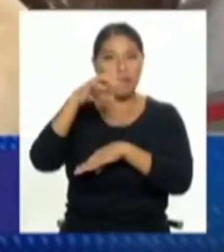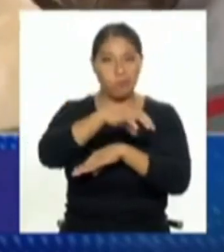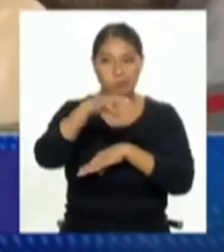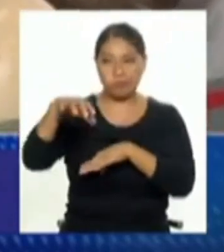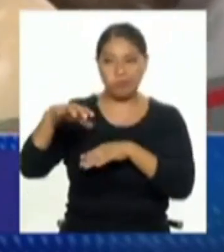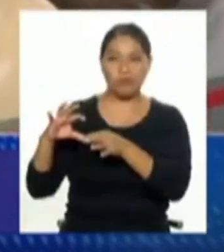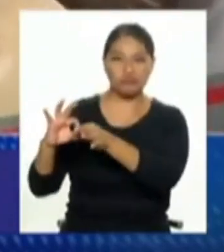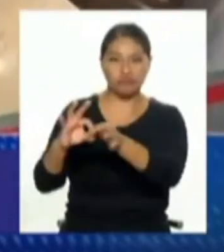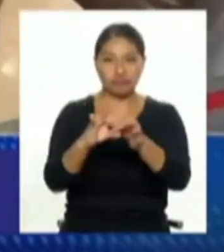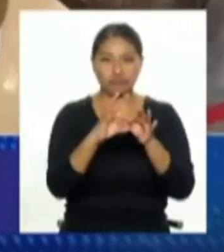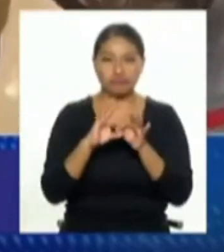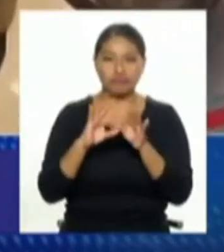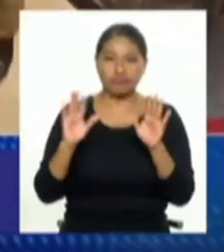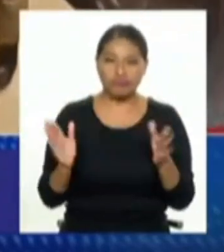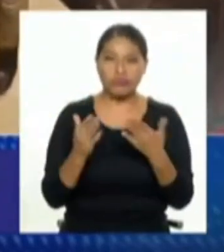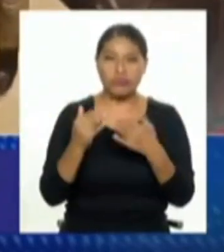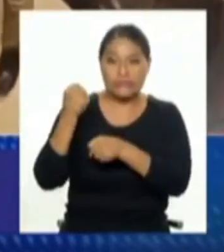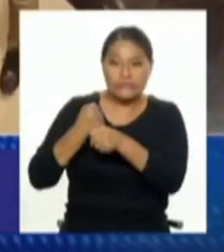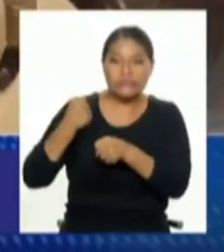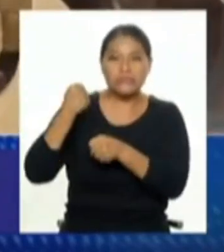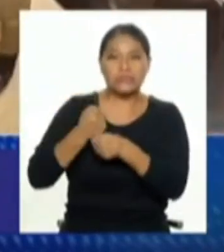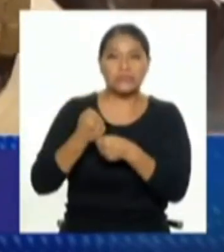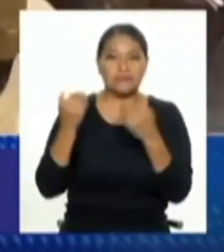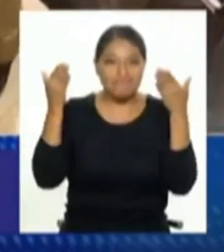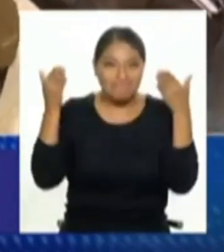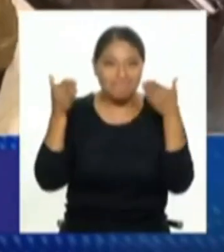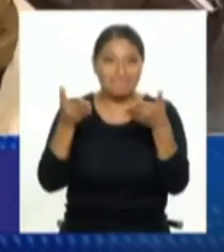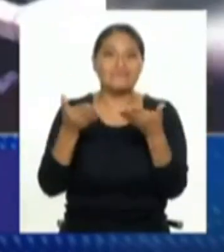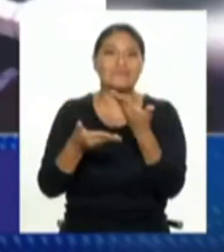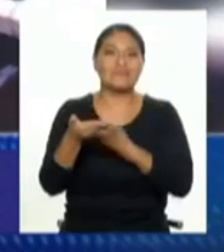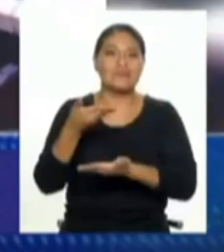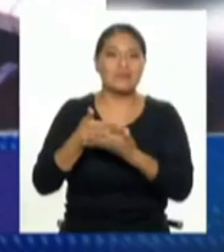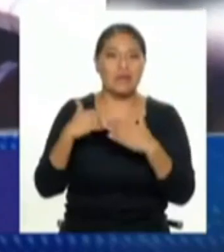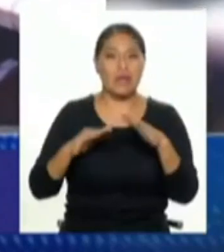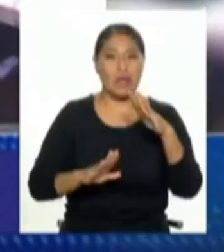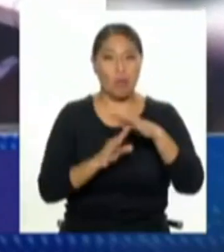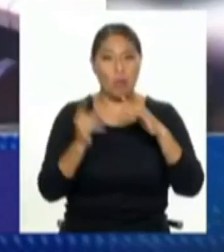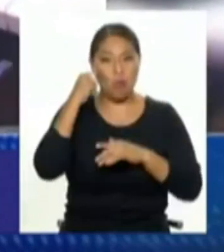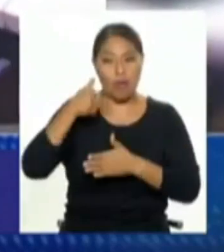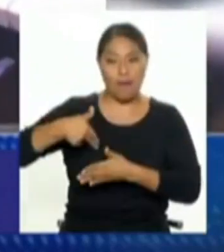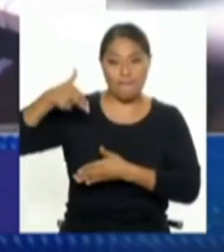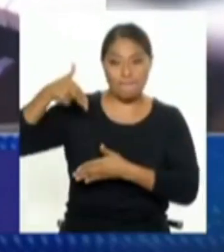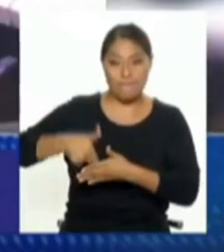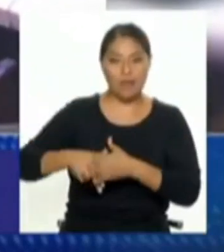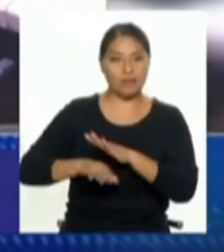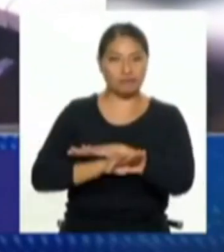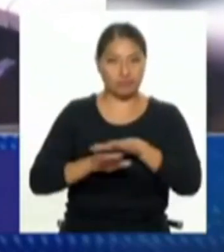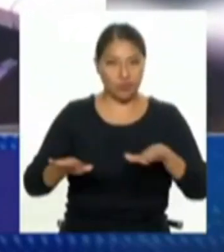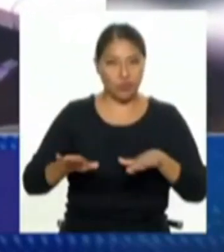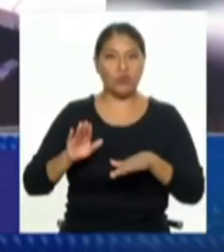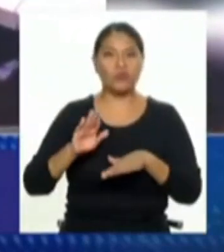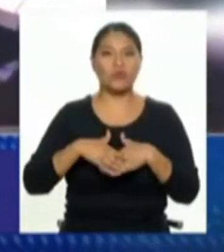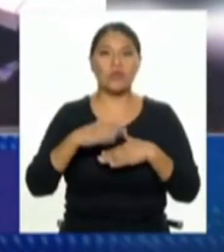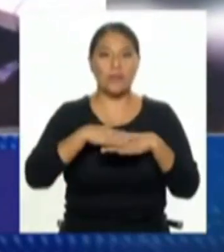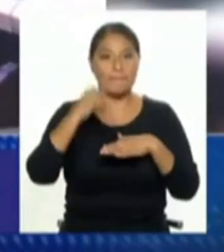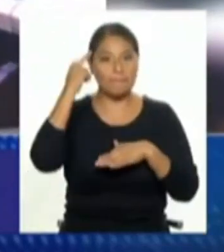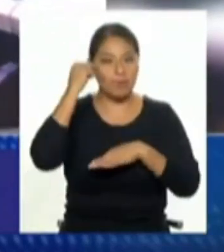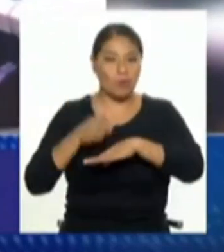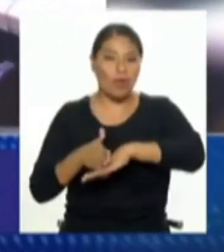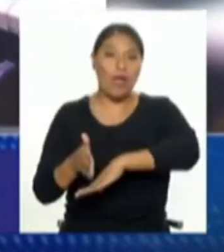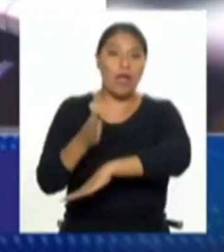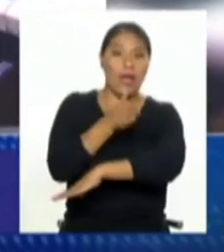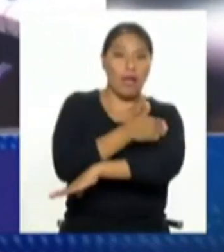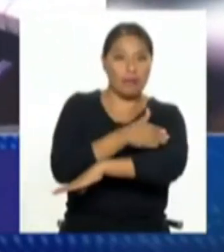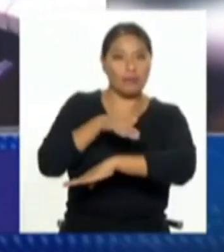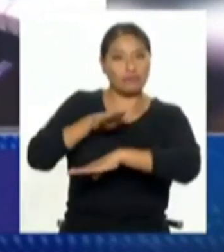decididamente para no poner, levantar las barreras de las armas y sobre todo trabajar en la prevención,